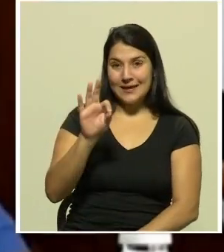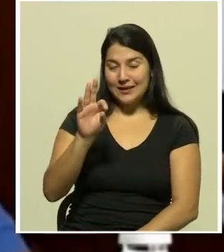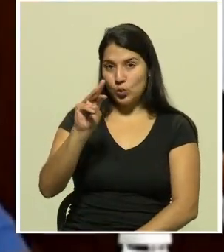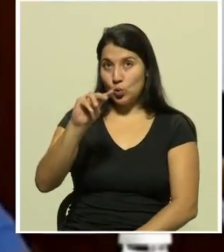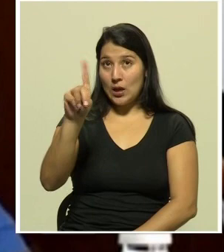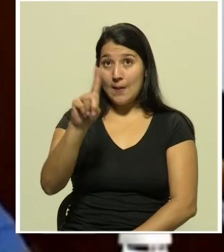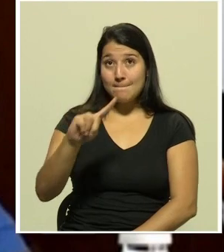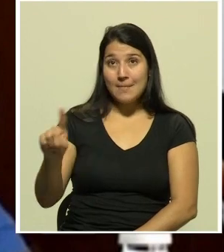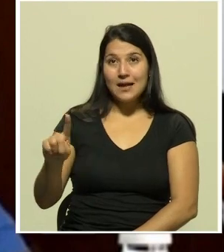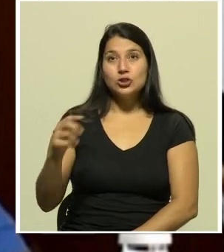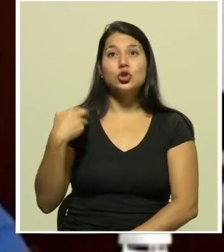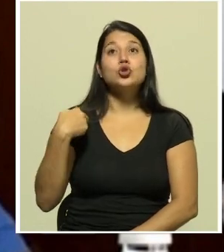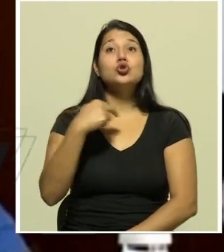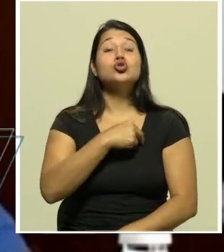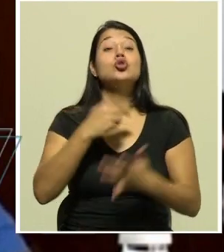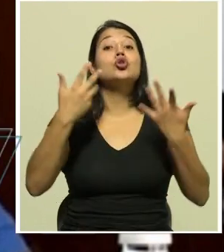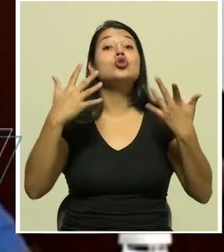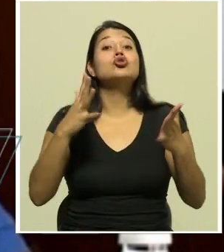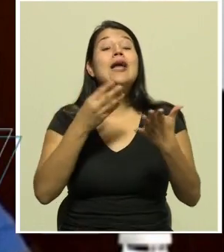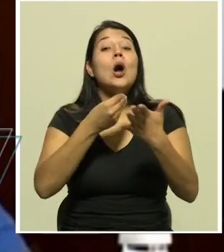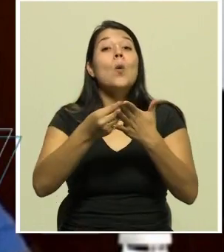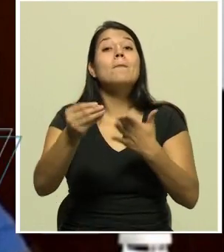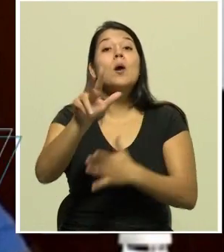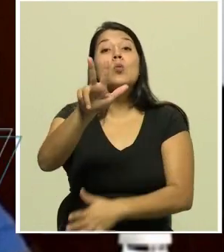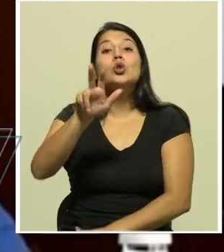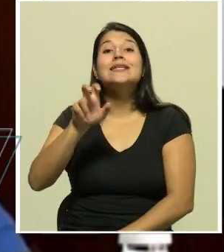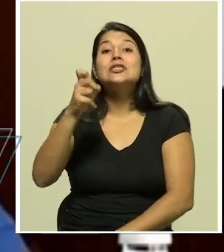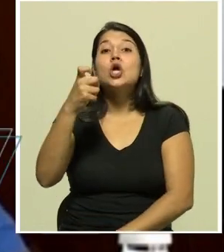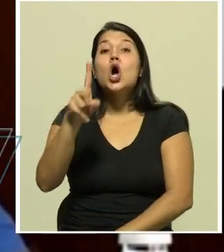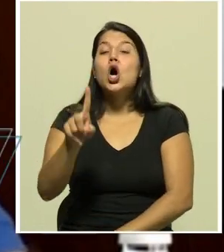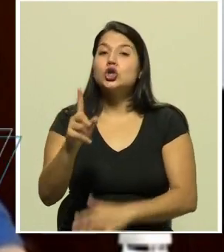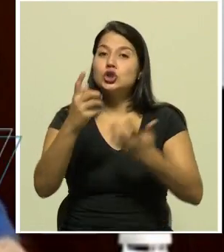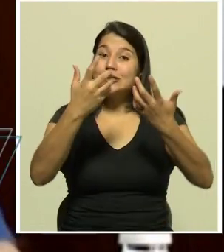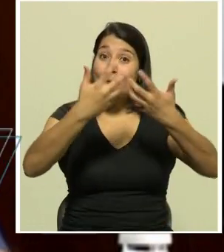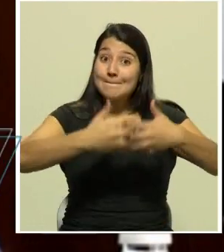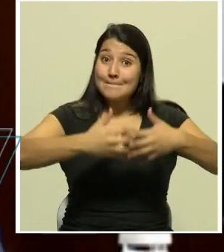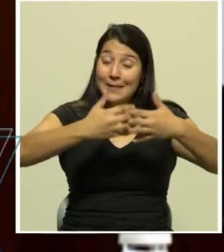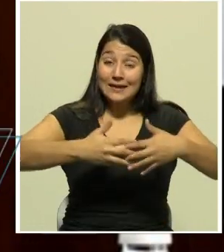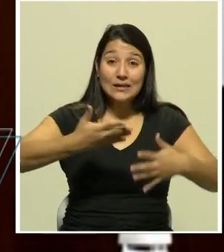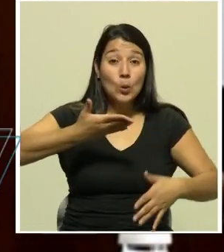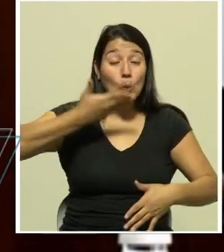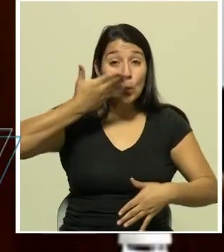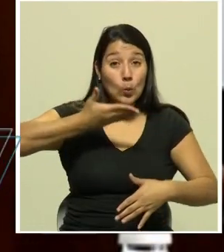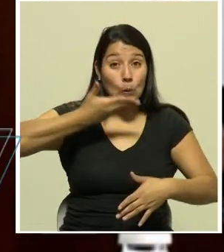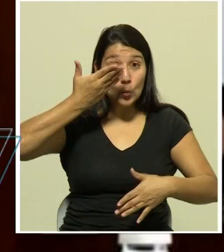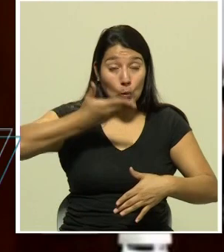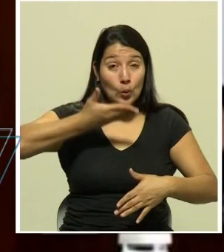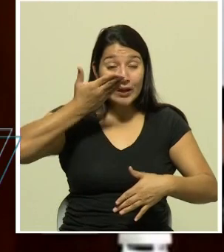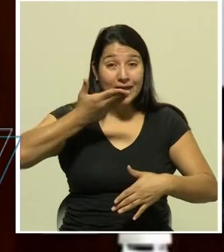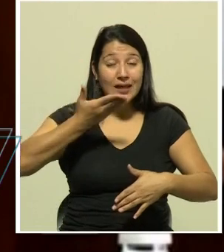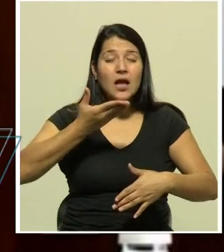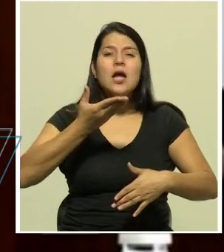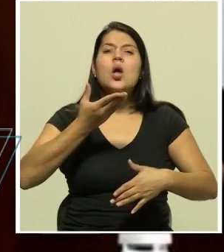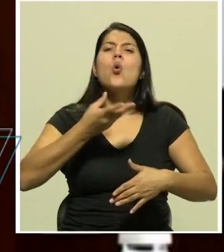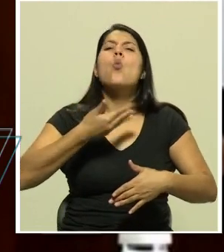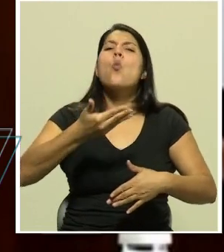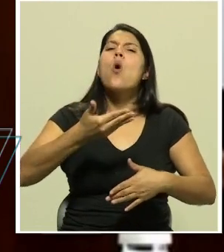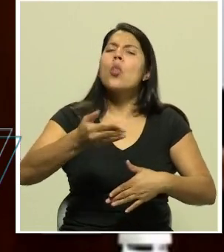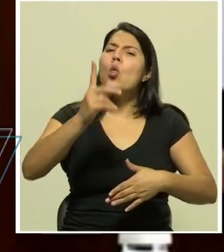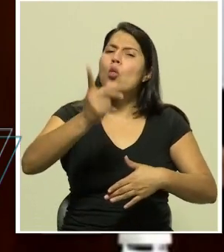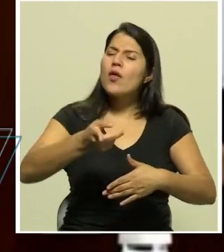ya hemos comprado 311 ventiladores que tienen tiempo de entrega desde